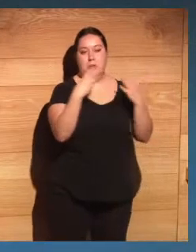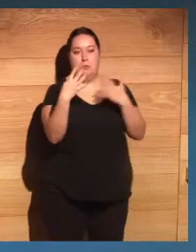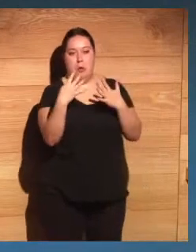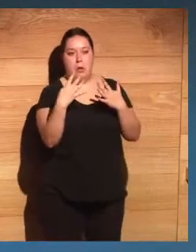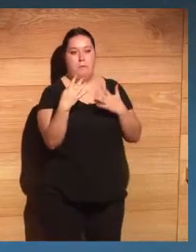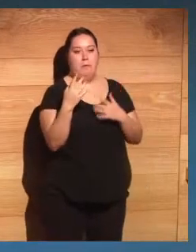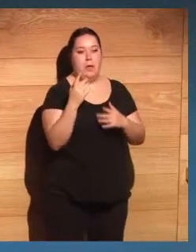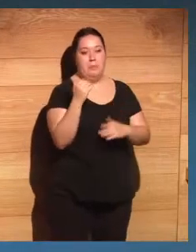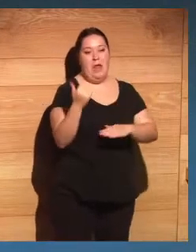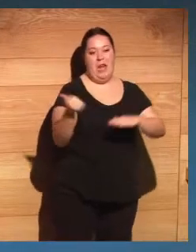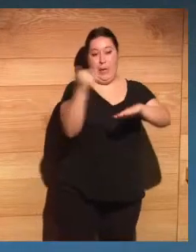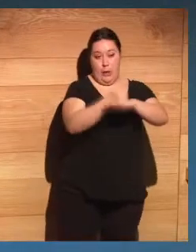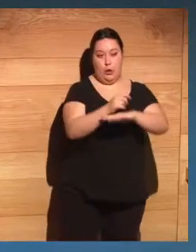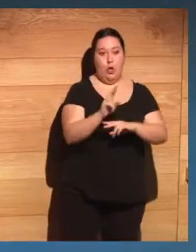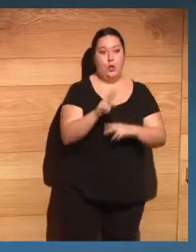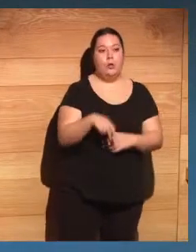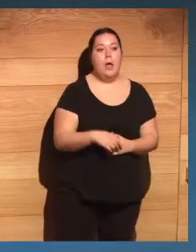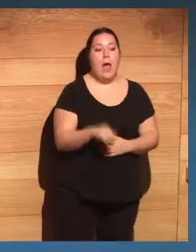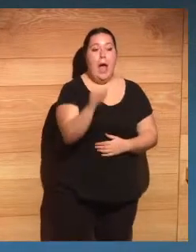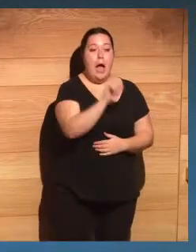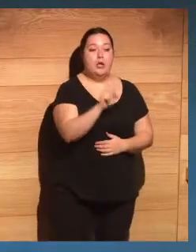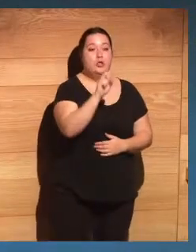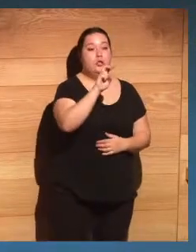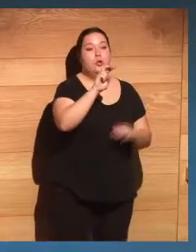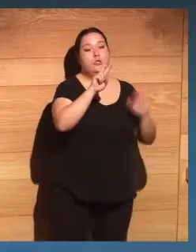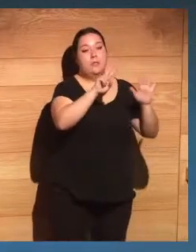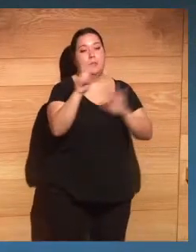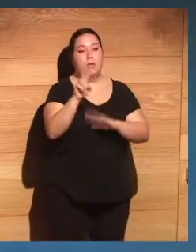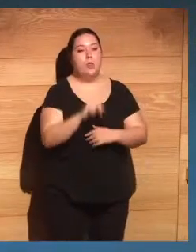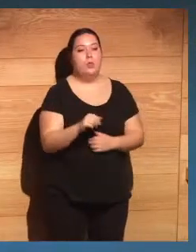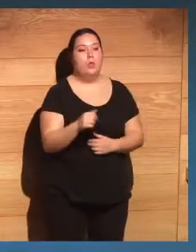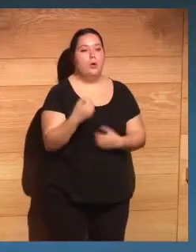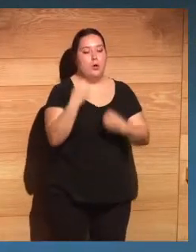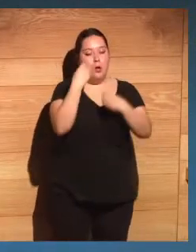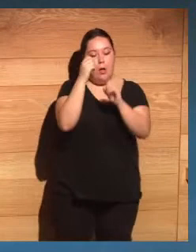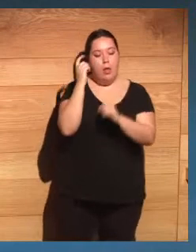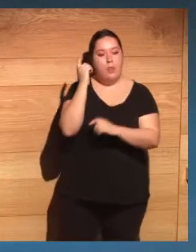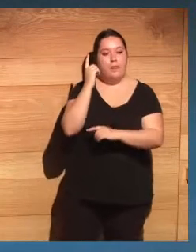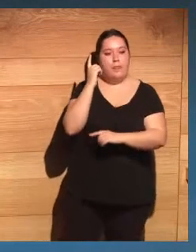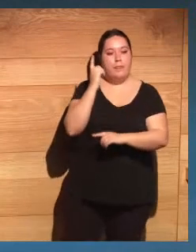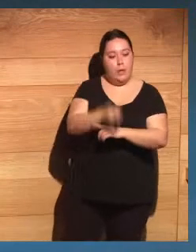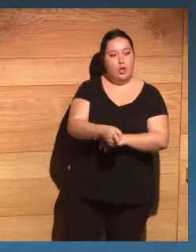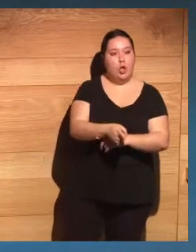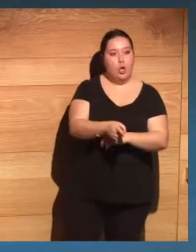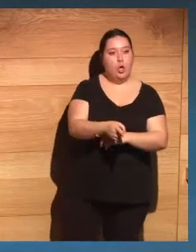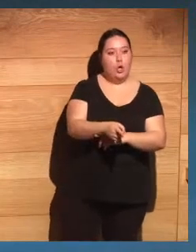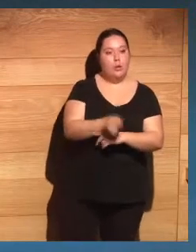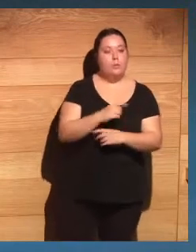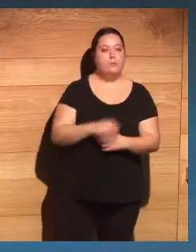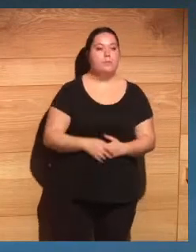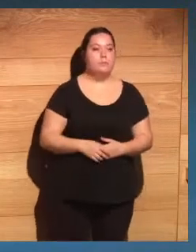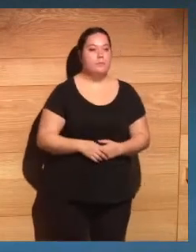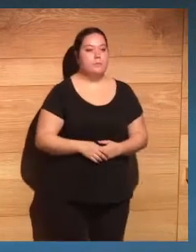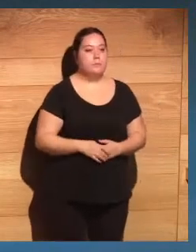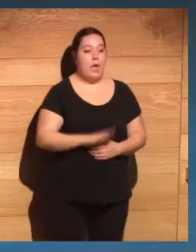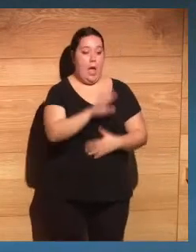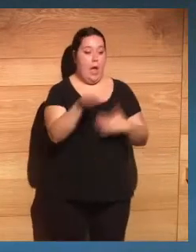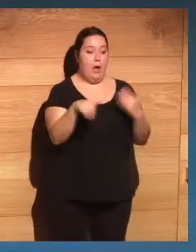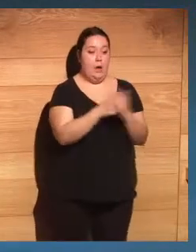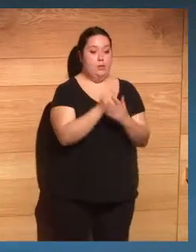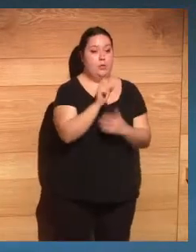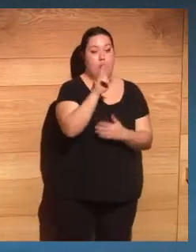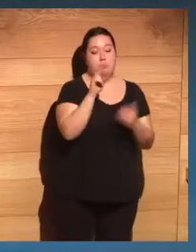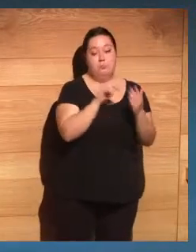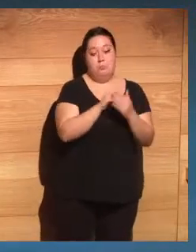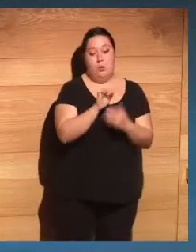Desde el año 72 fue catedrático de bioquímica de la Autónoma de Madrid, cargo que ocupó hasta el 2004.